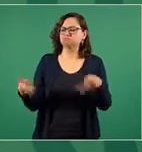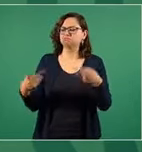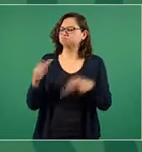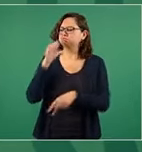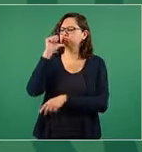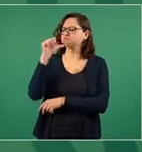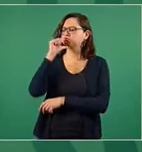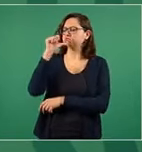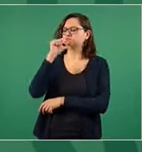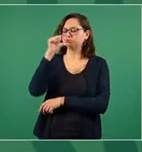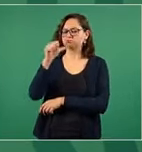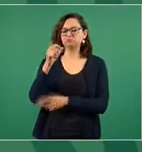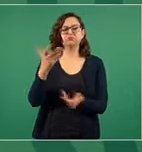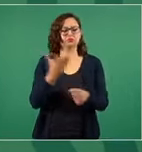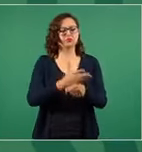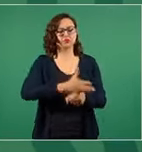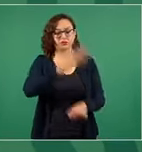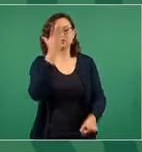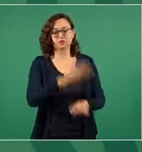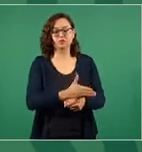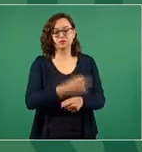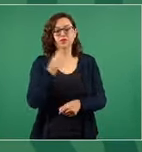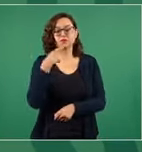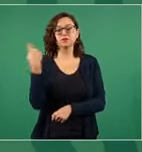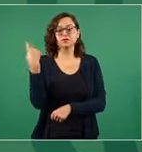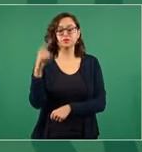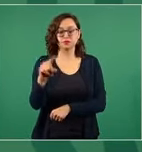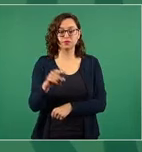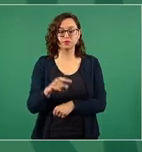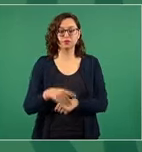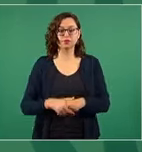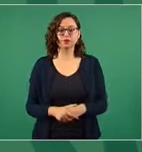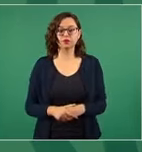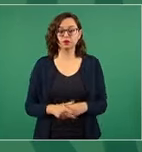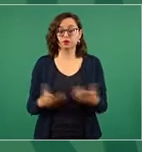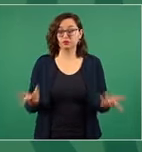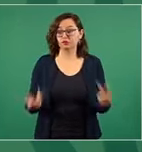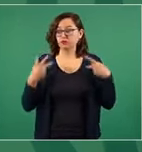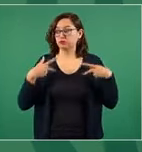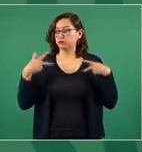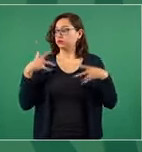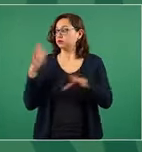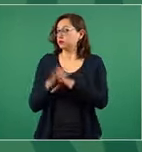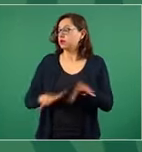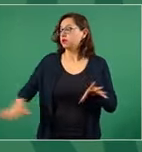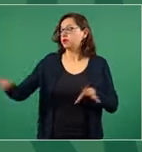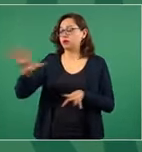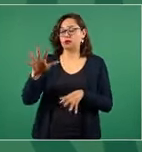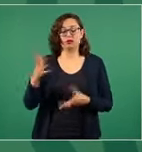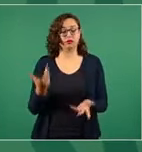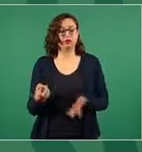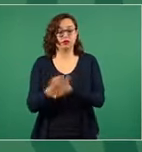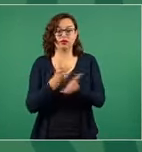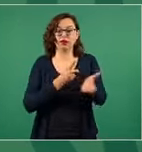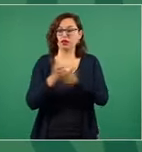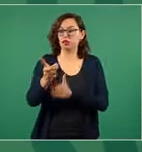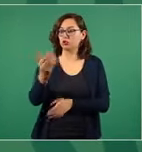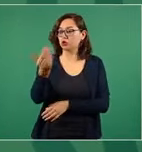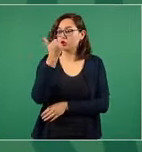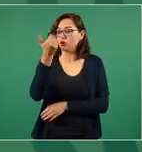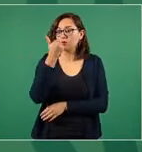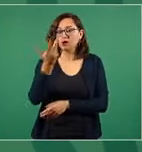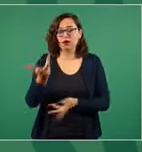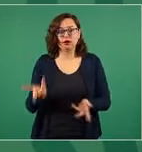impidiendo que se cumpla con el derecho que tiene la gente a la alimentación